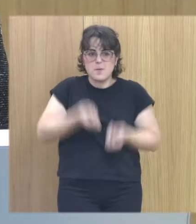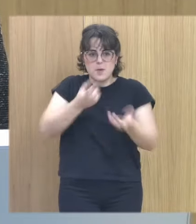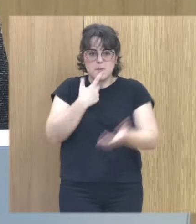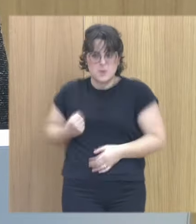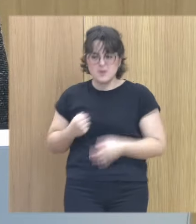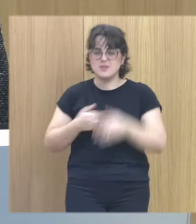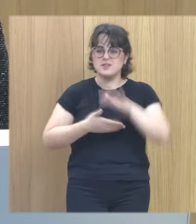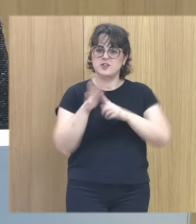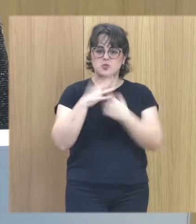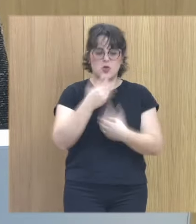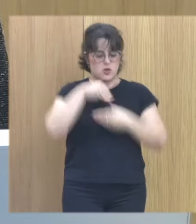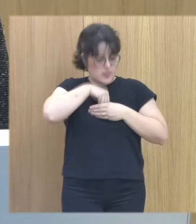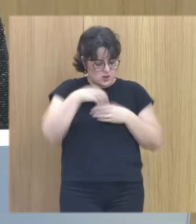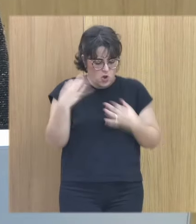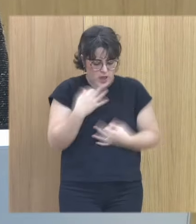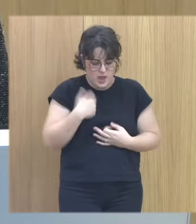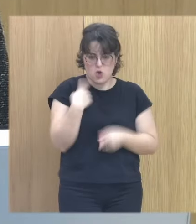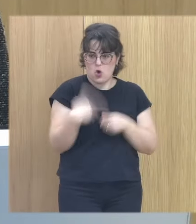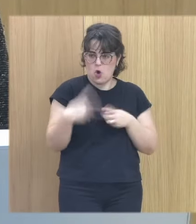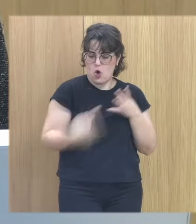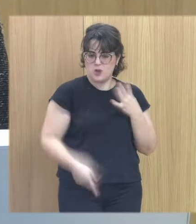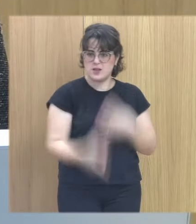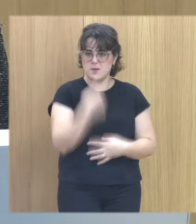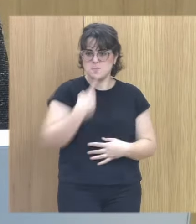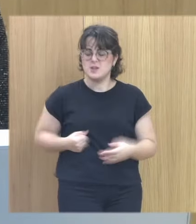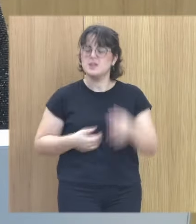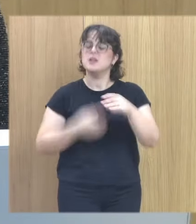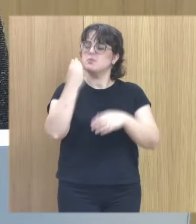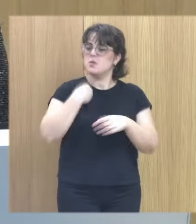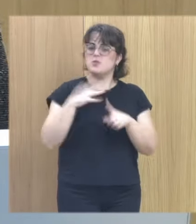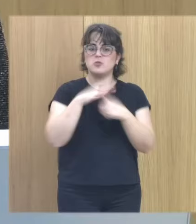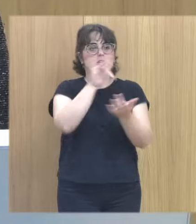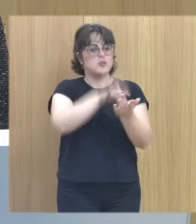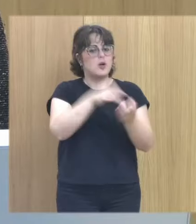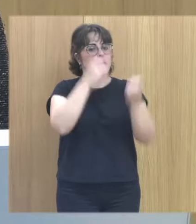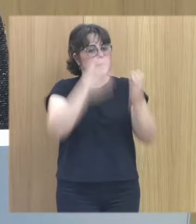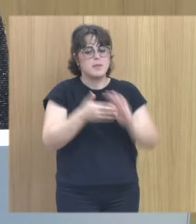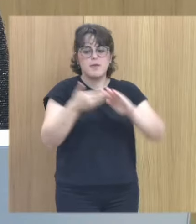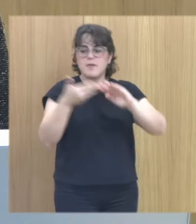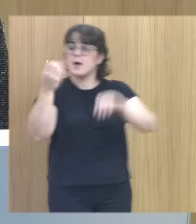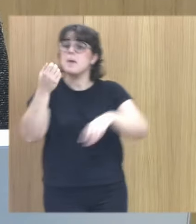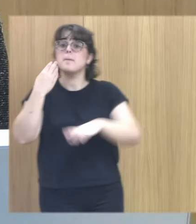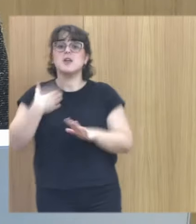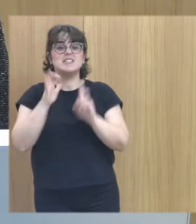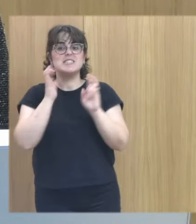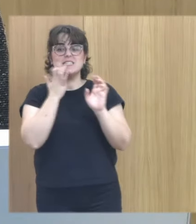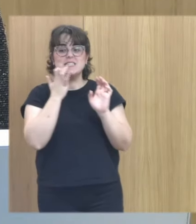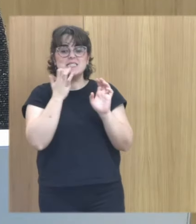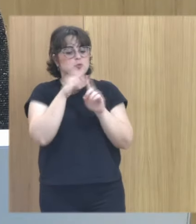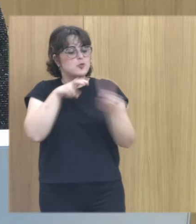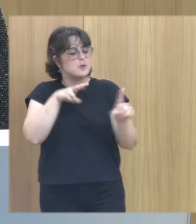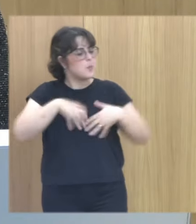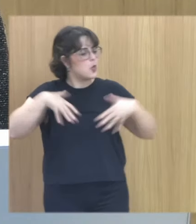mis estados no contarte determinadas cosas todo va a ir bien mientras no toquemos determinados temas y determinados ámbitos pero no te alejes demasiado